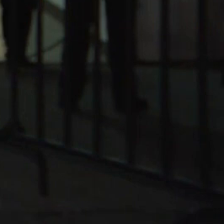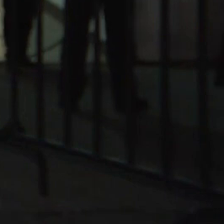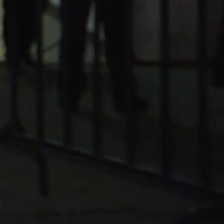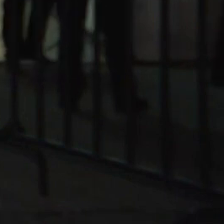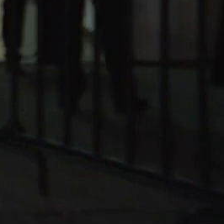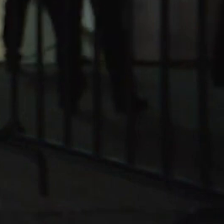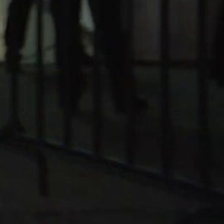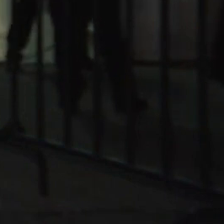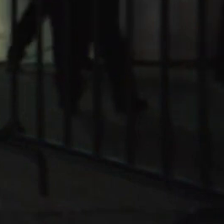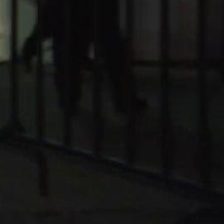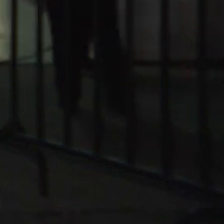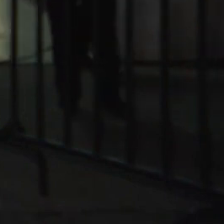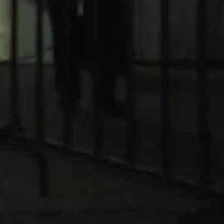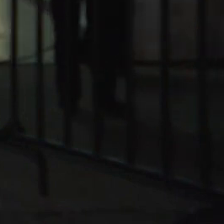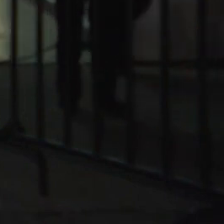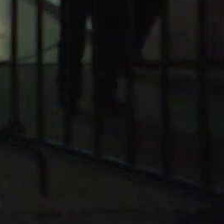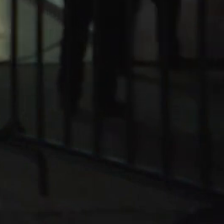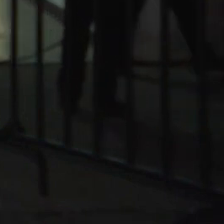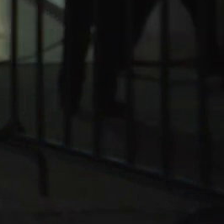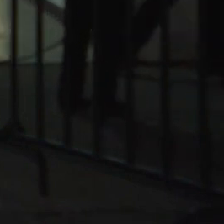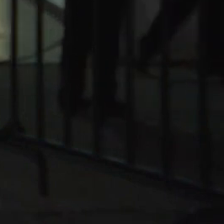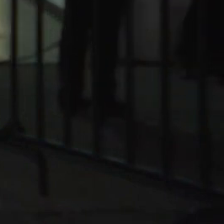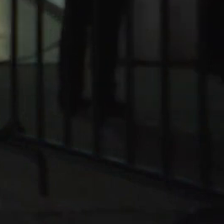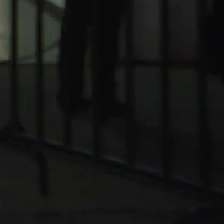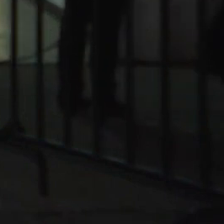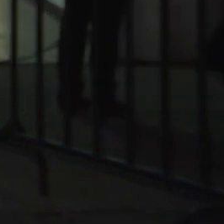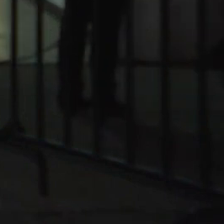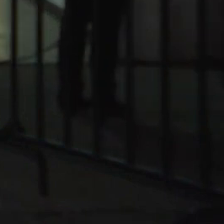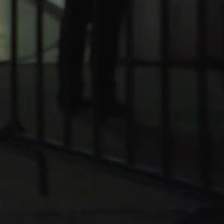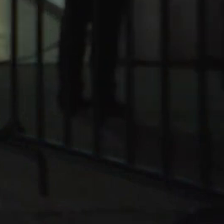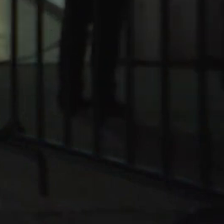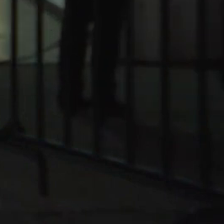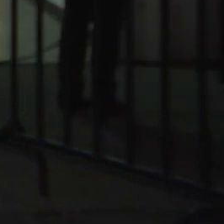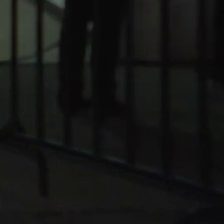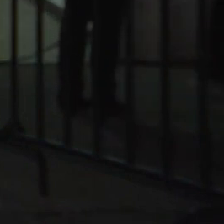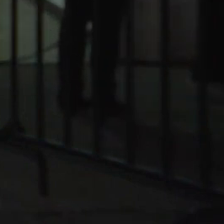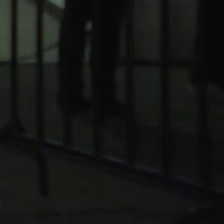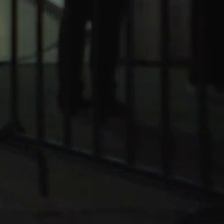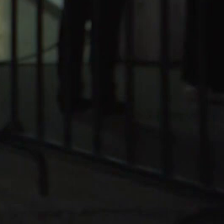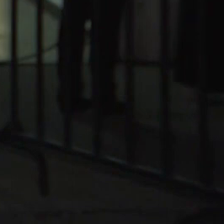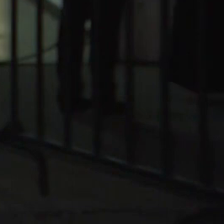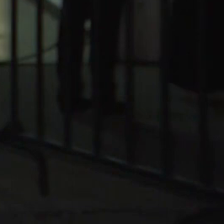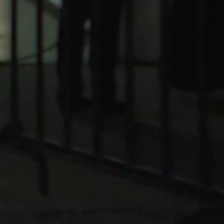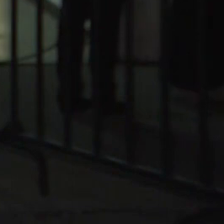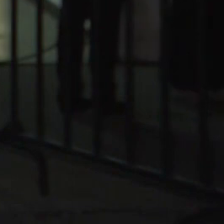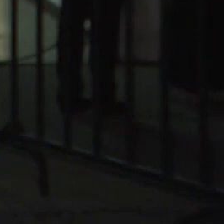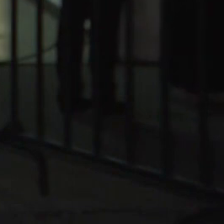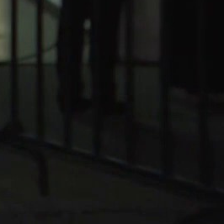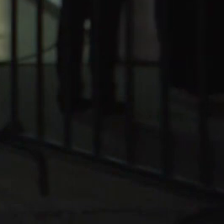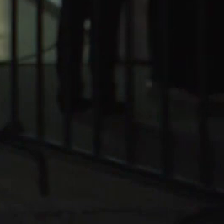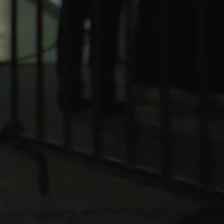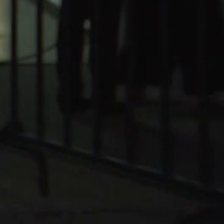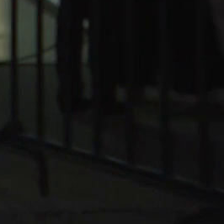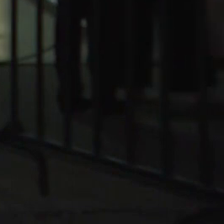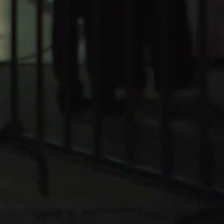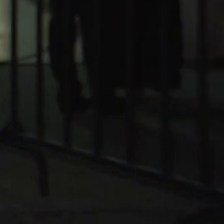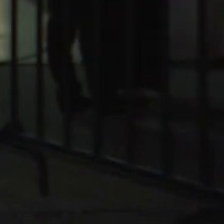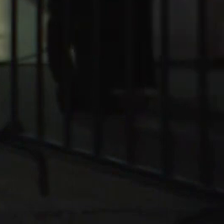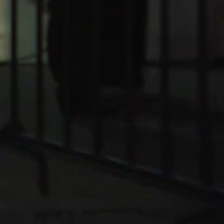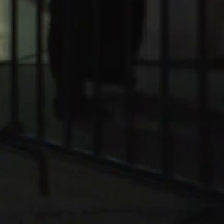previo a los comicios para renovar la jefatura de gobierno de Ciudad de México. Irving Pineda, Fuerza Informativa Azteca.